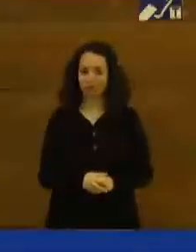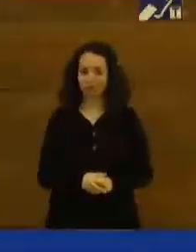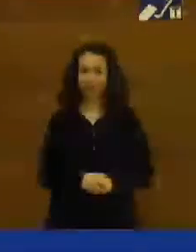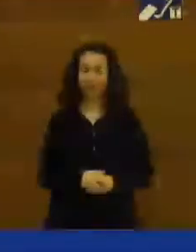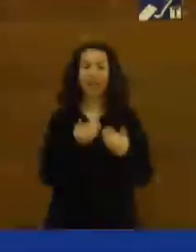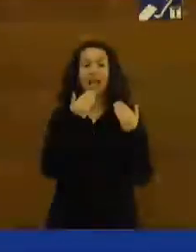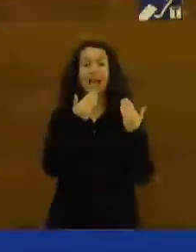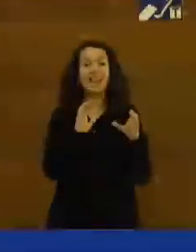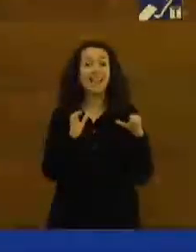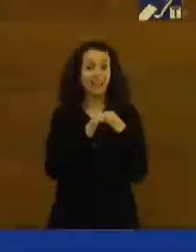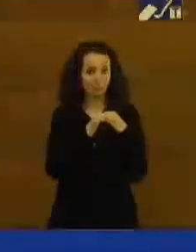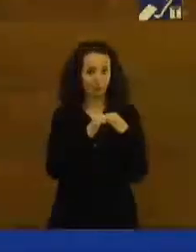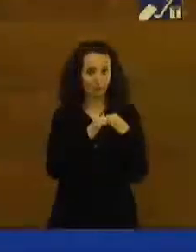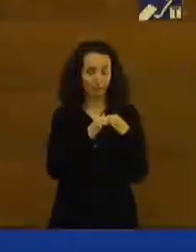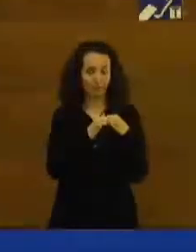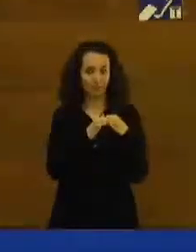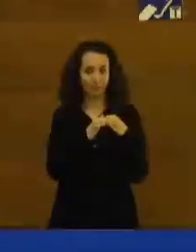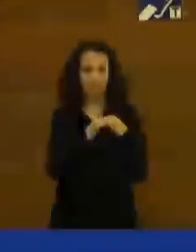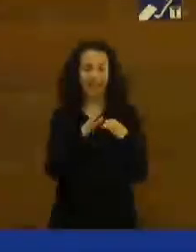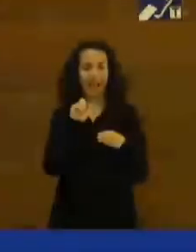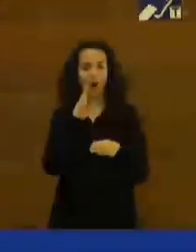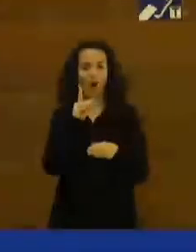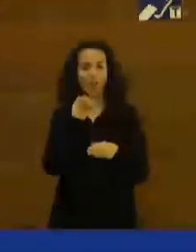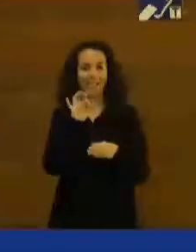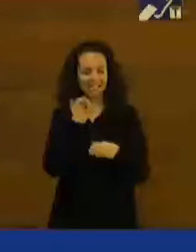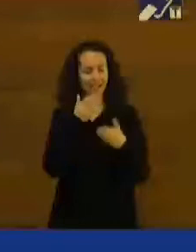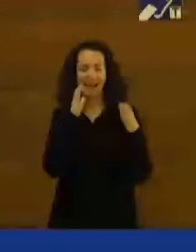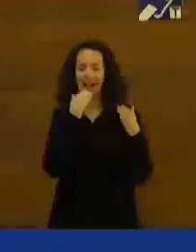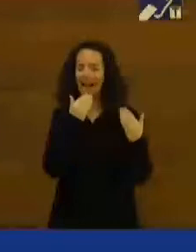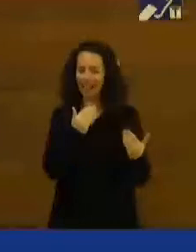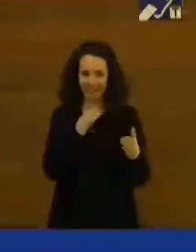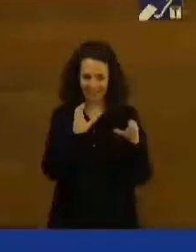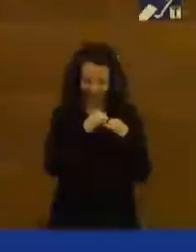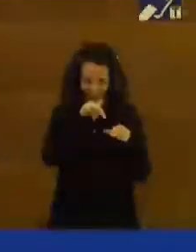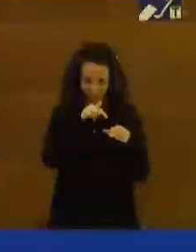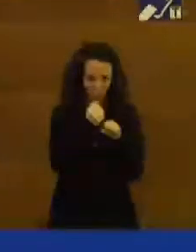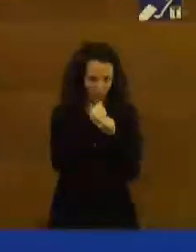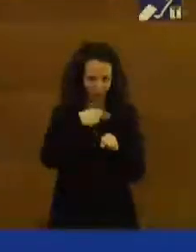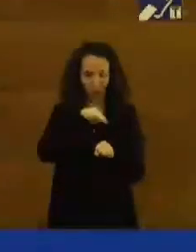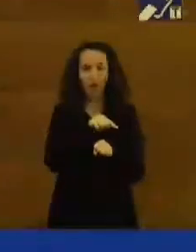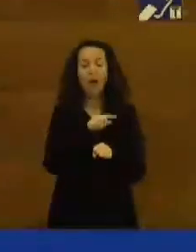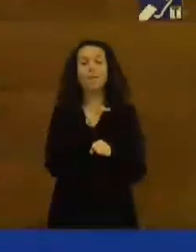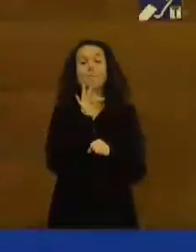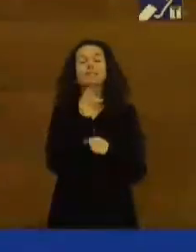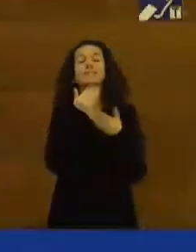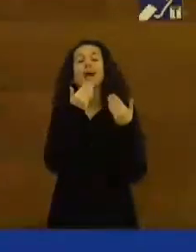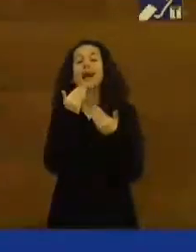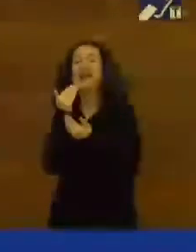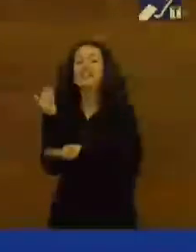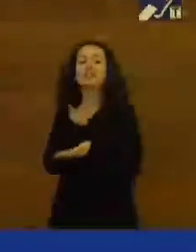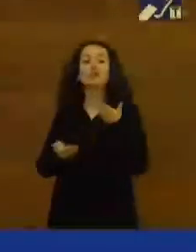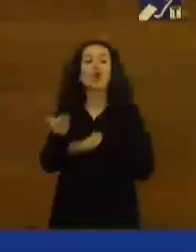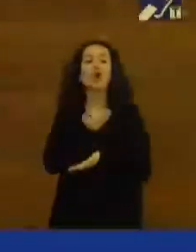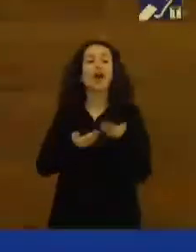Gracias al equipo de CODES que lo ha desarrollado, ¿no? Y también gracias a la colaboración